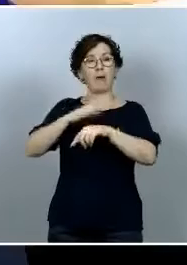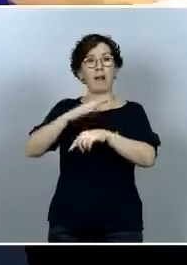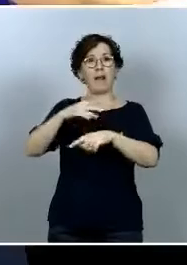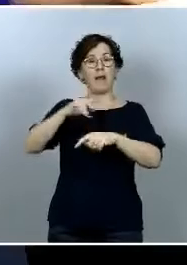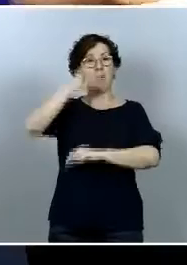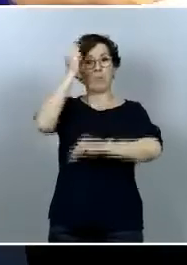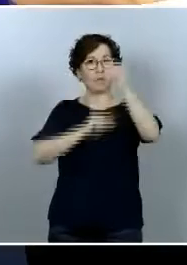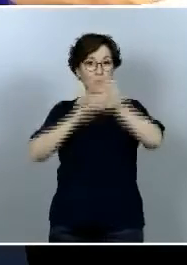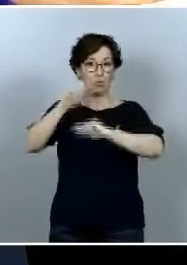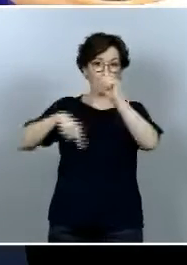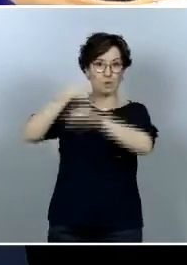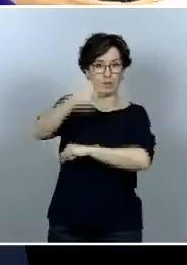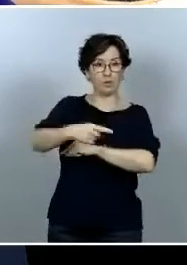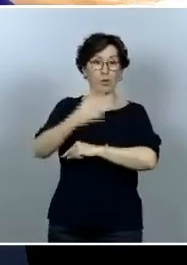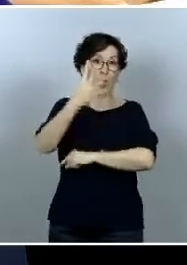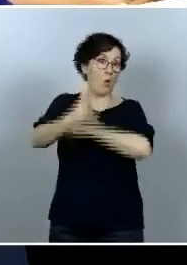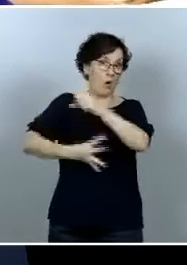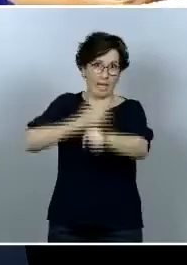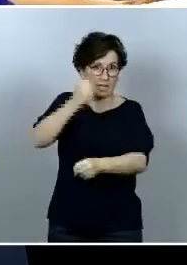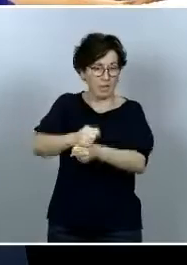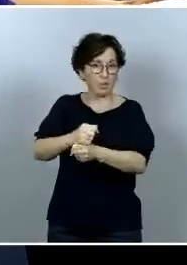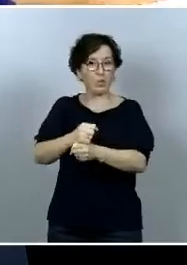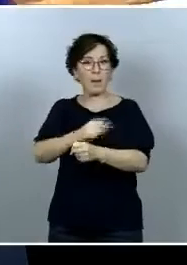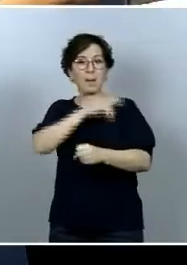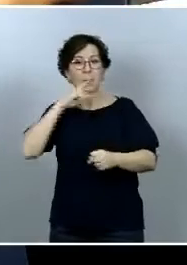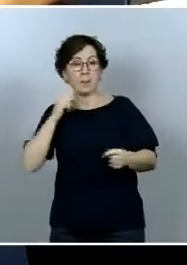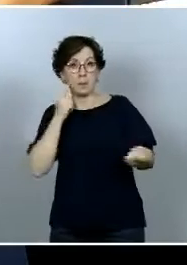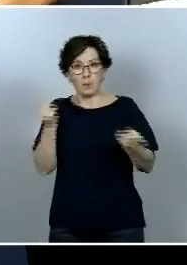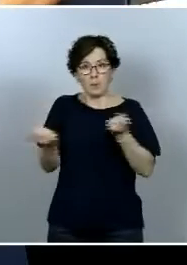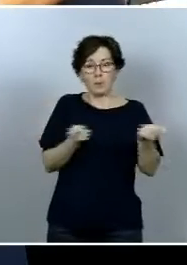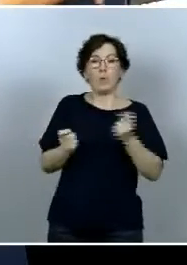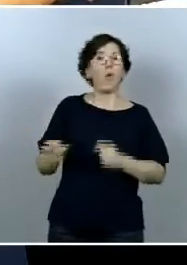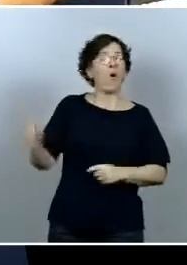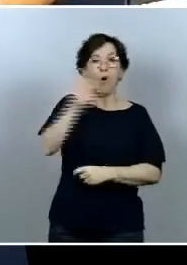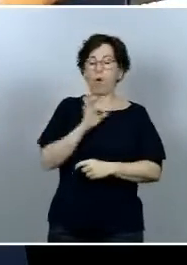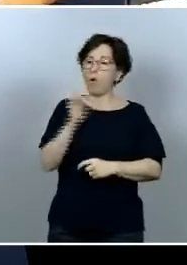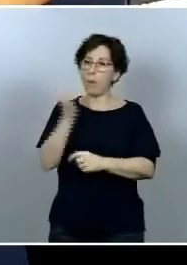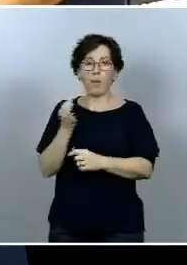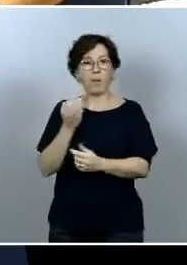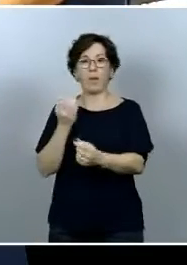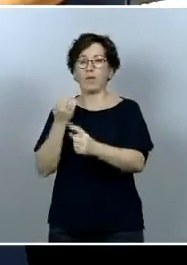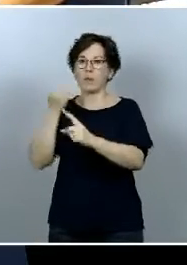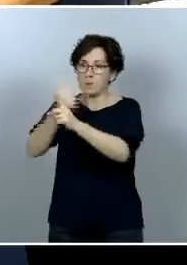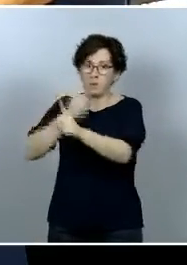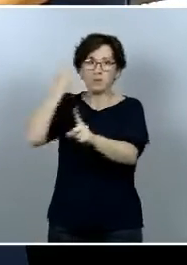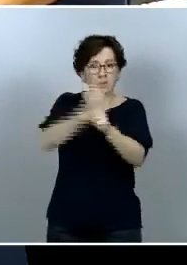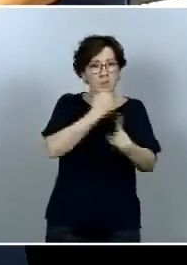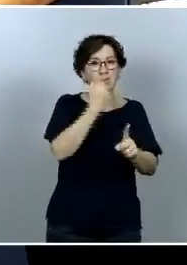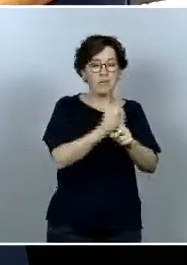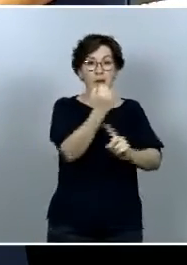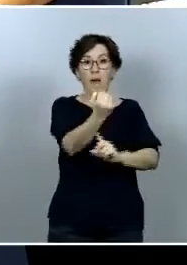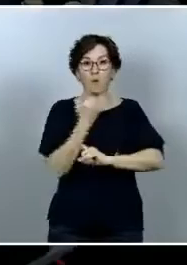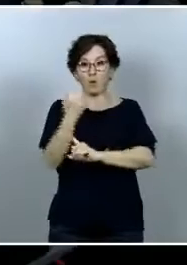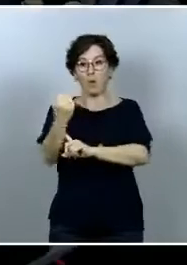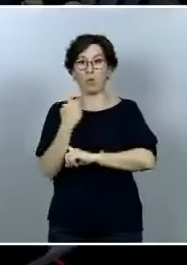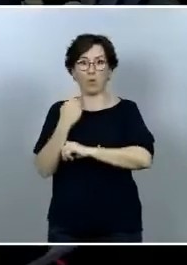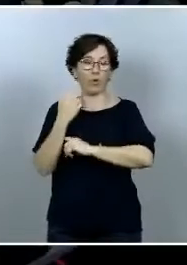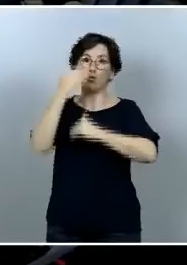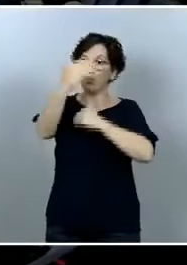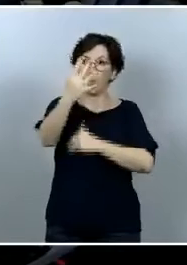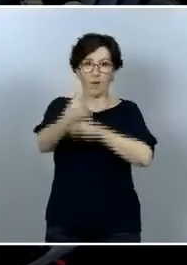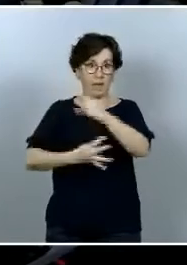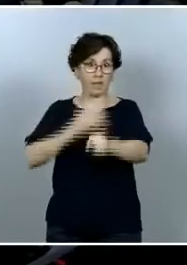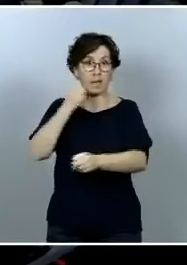gobierno se ve abocado a pelear sus apoyos durante toda la legislatura como de hecho vaticinó ya el propio Pedro Sánchez en su